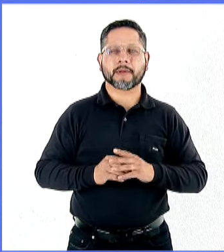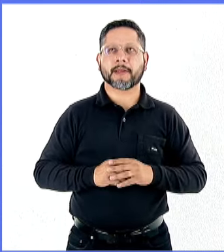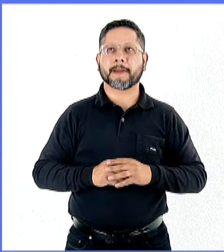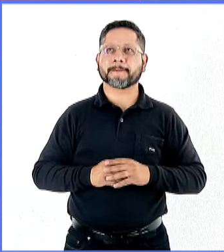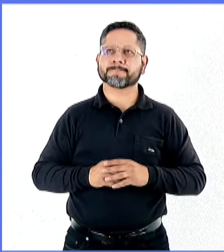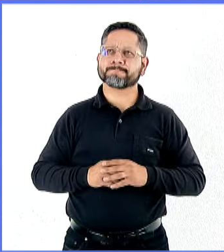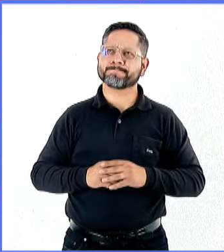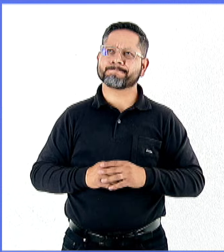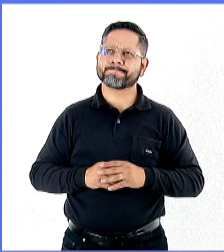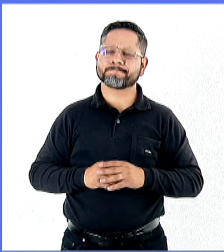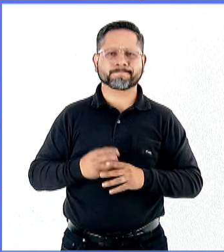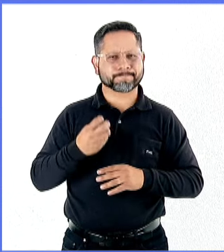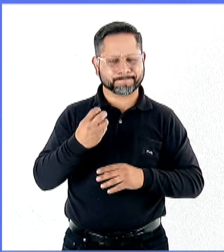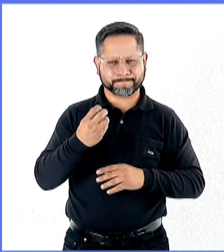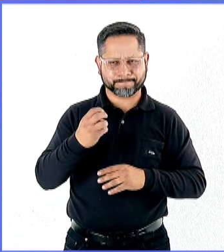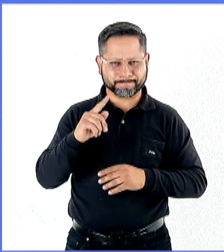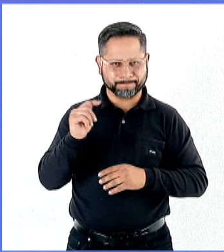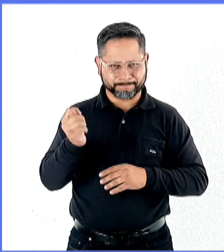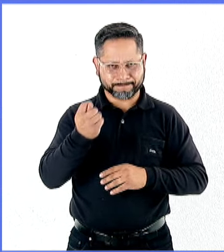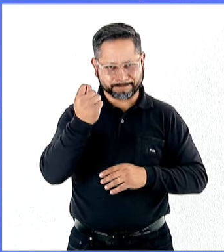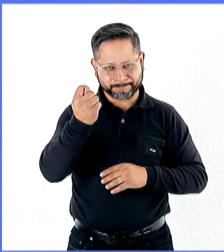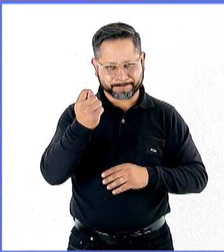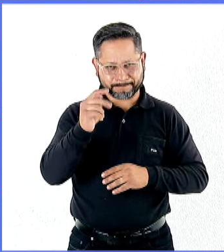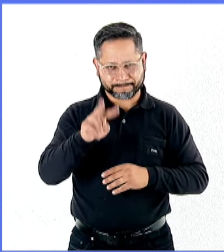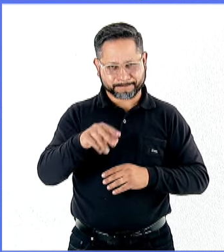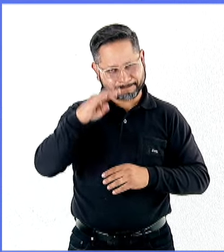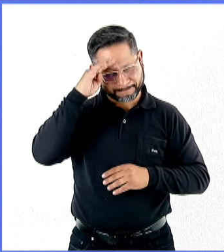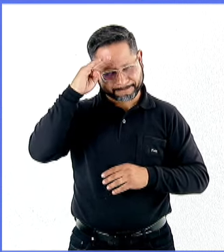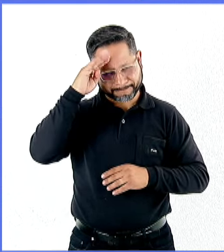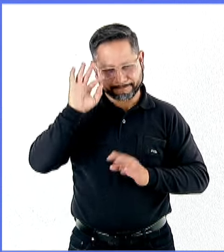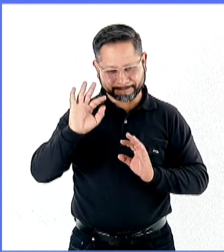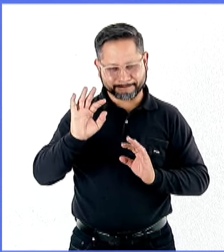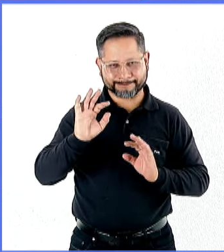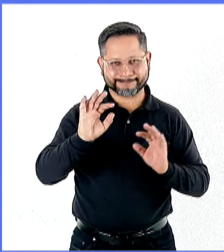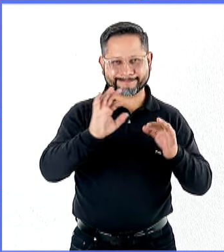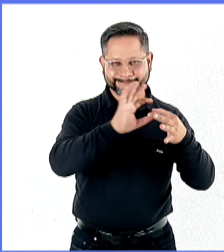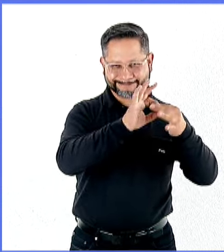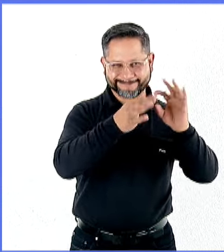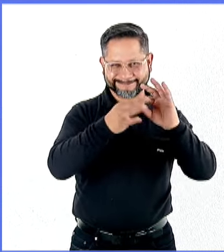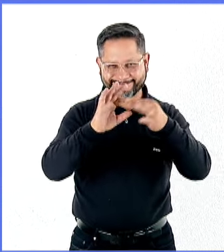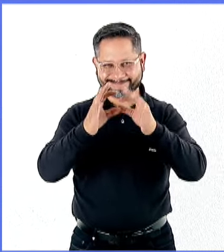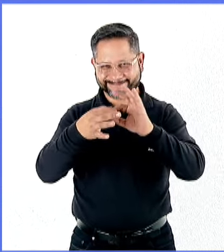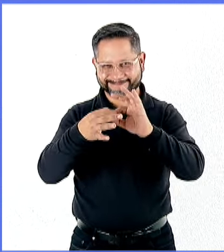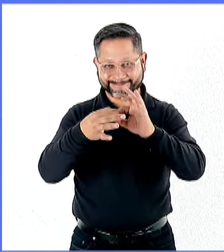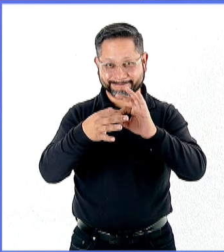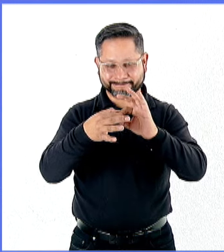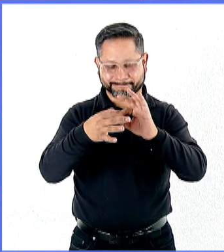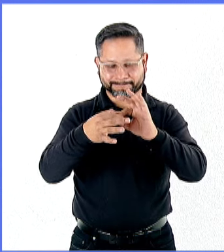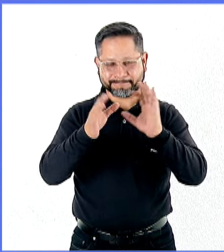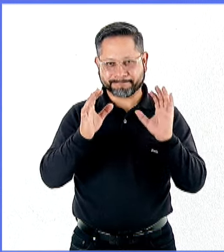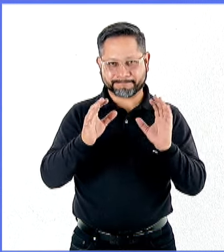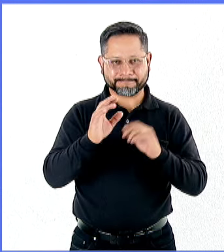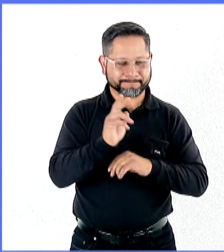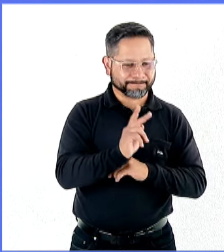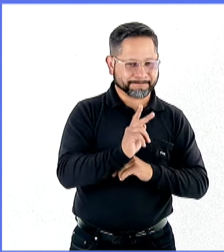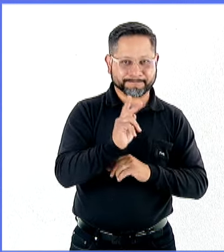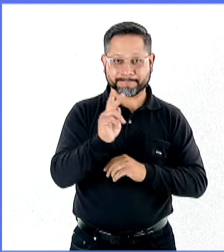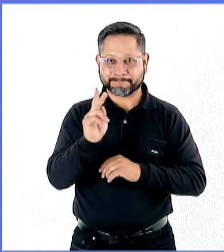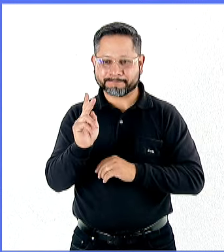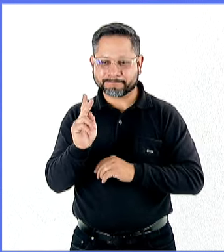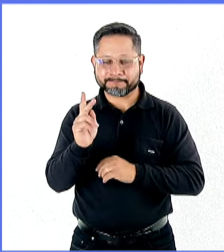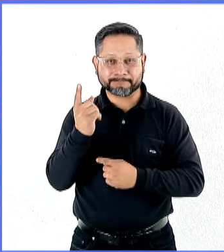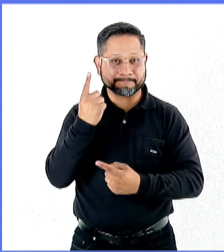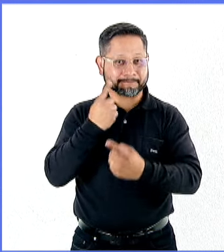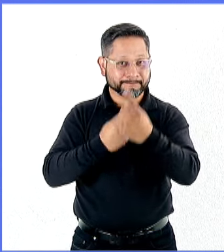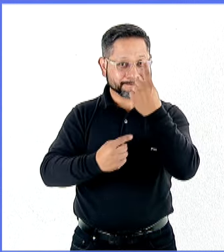avance técnico, digamos, pensemos nuevamente en la cadena. Claro. Los centros de creación